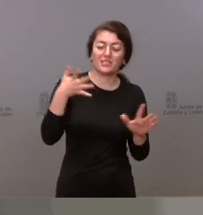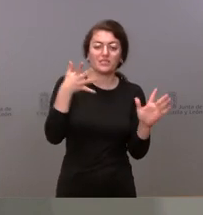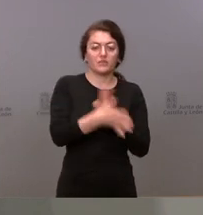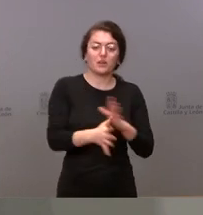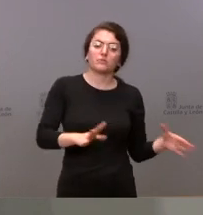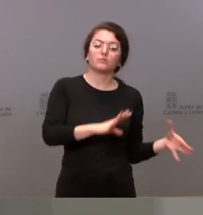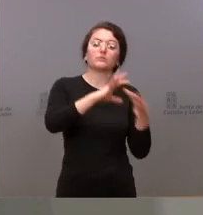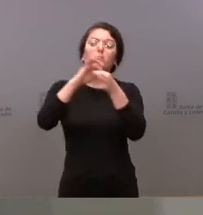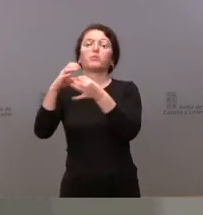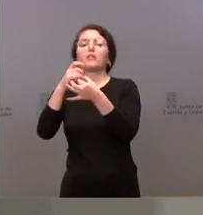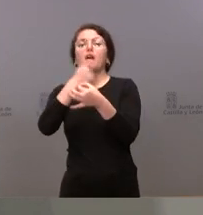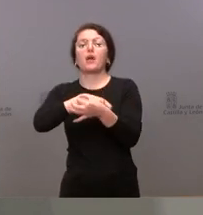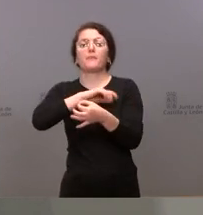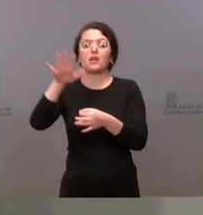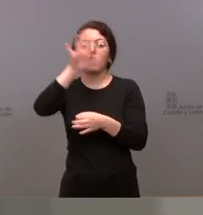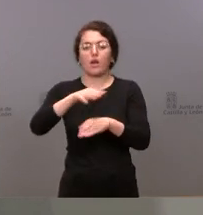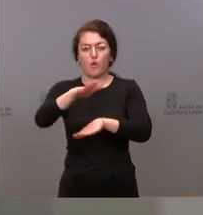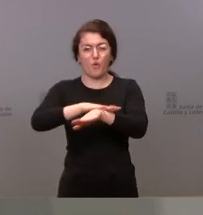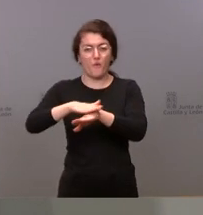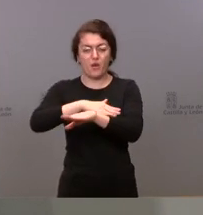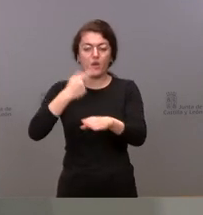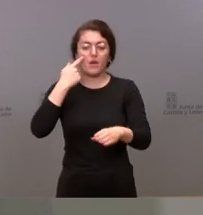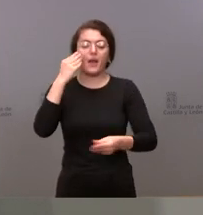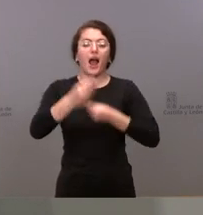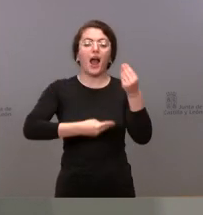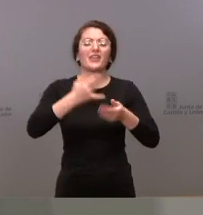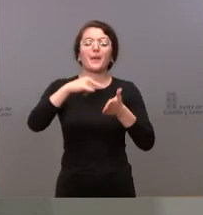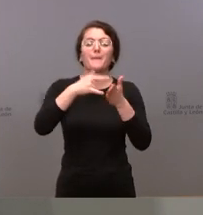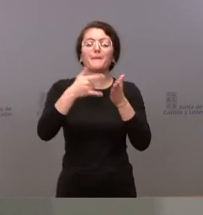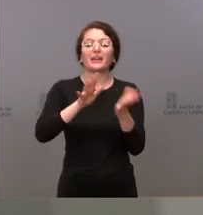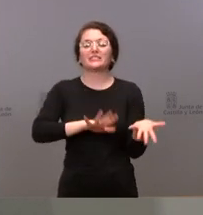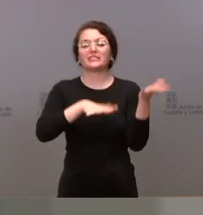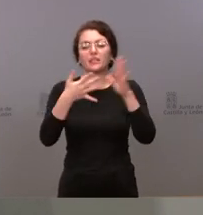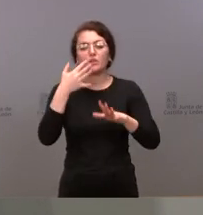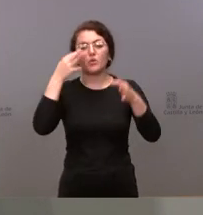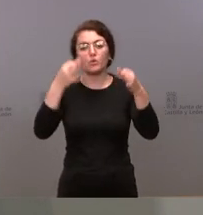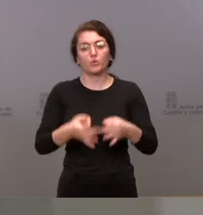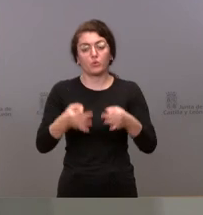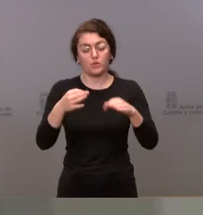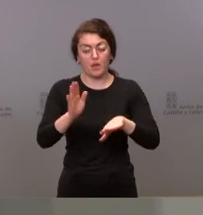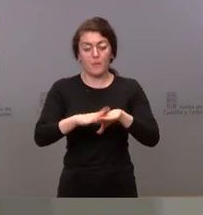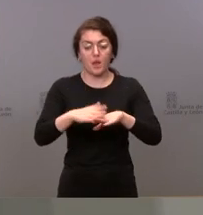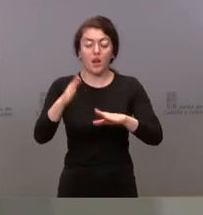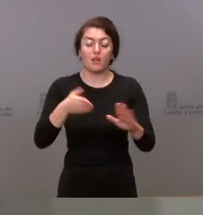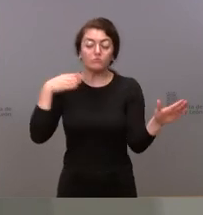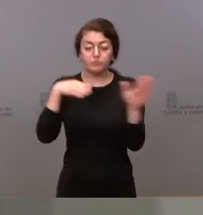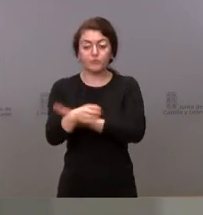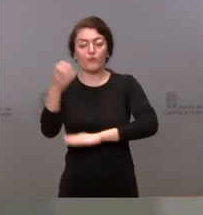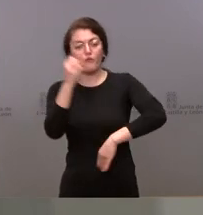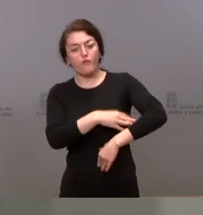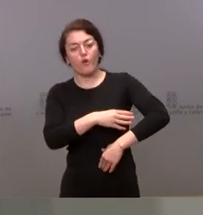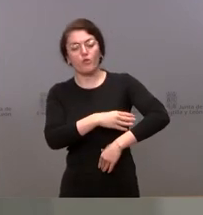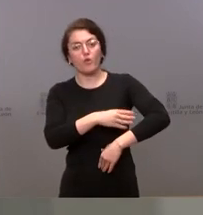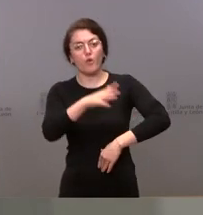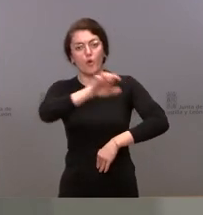preparar estos planes de transición justa acceder a esos fondos de la Unión Europea que por insuficientes que sean precisamente por el